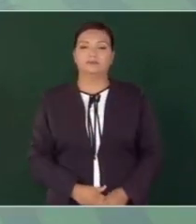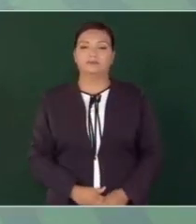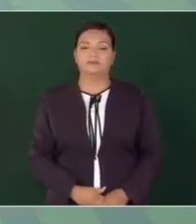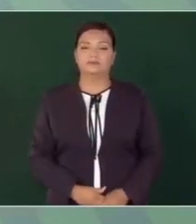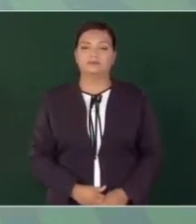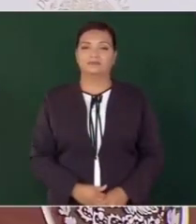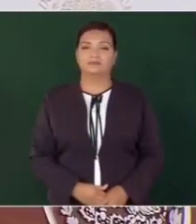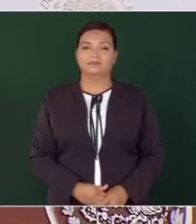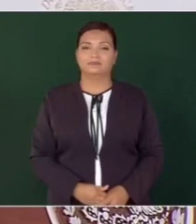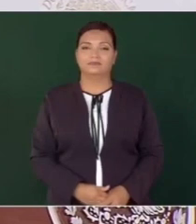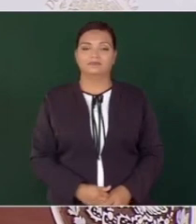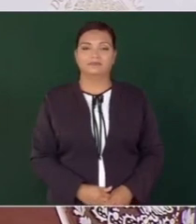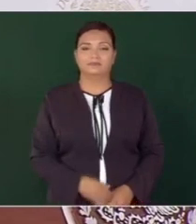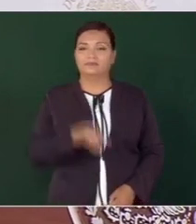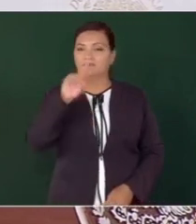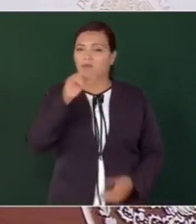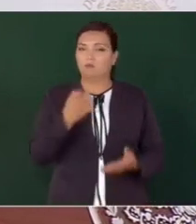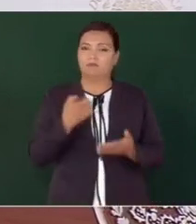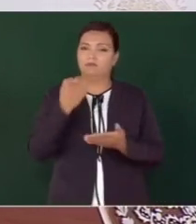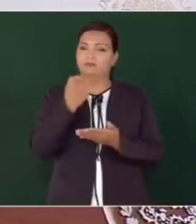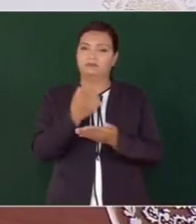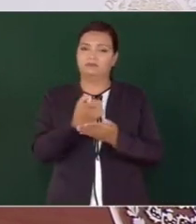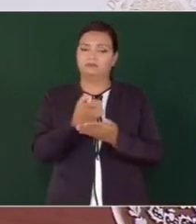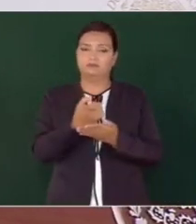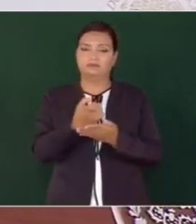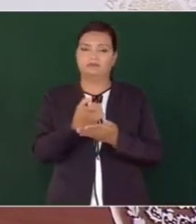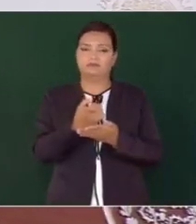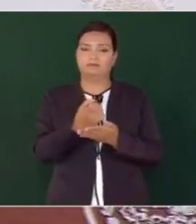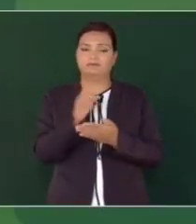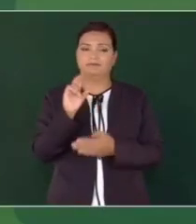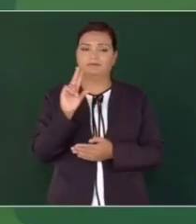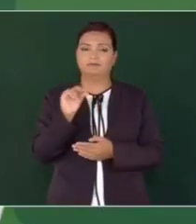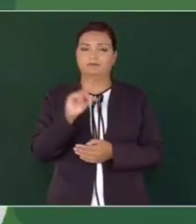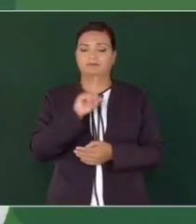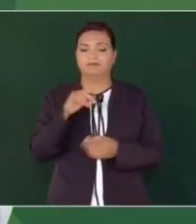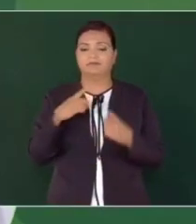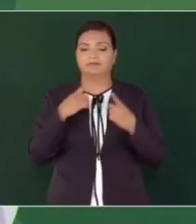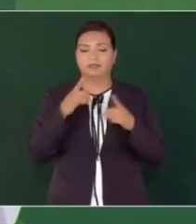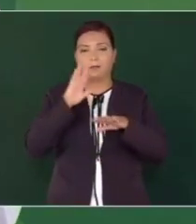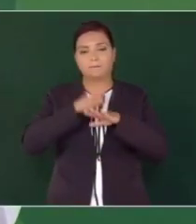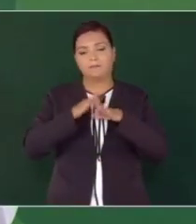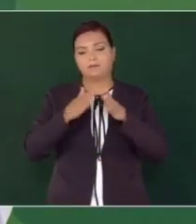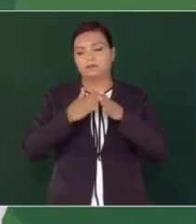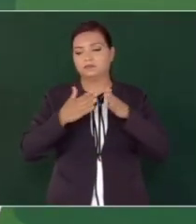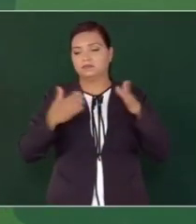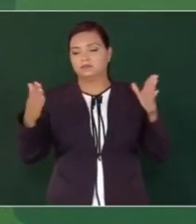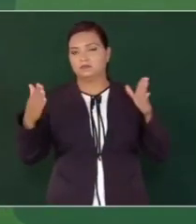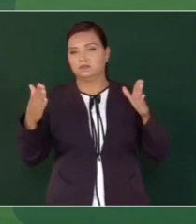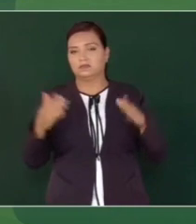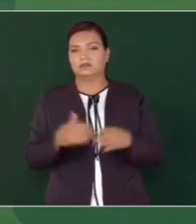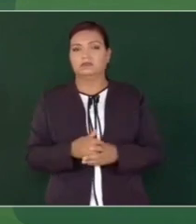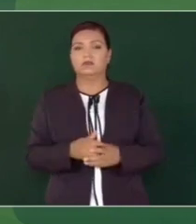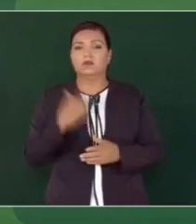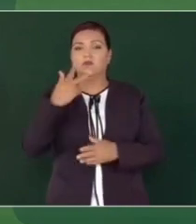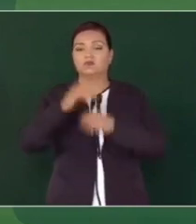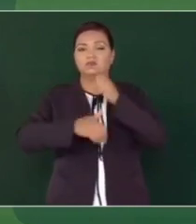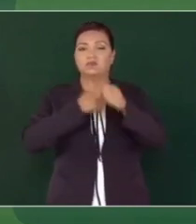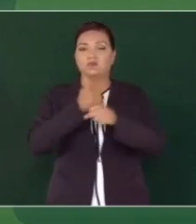No se paga, sino se les amplía ocho años su concesión